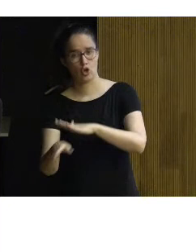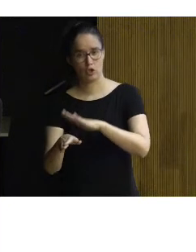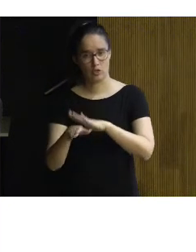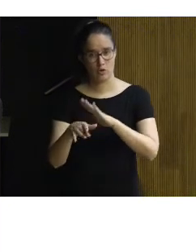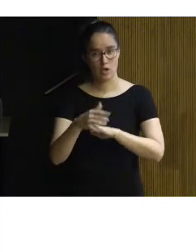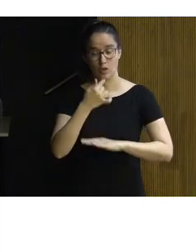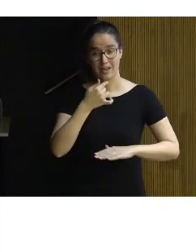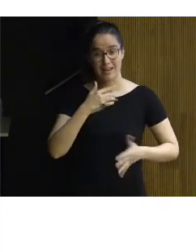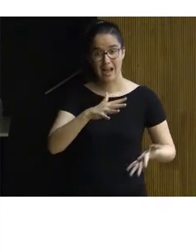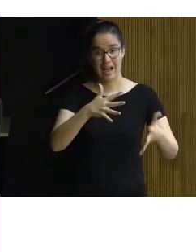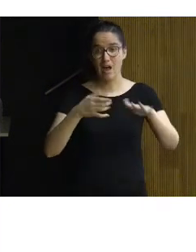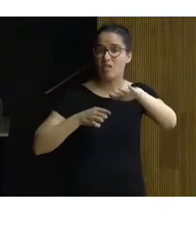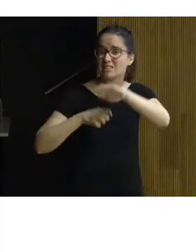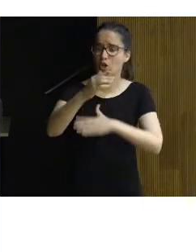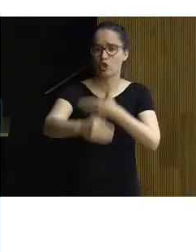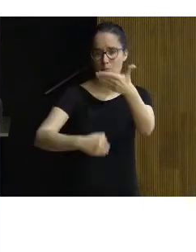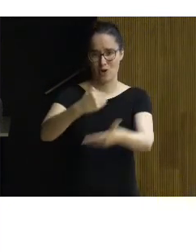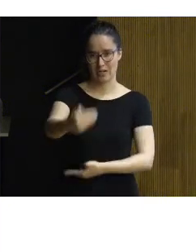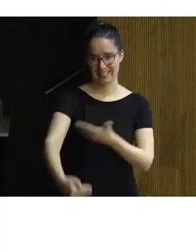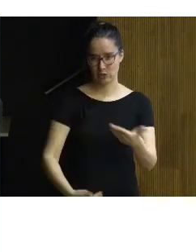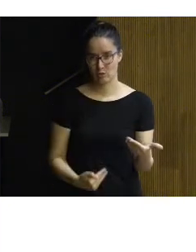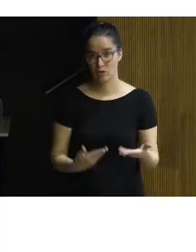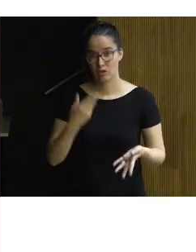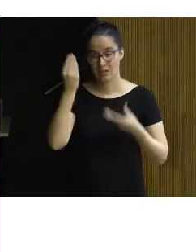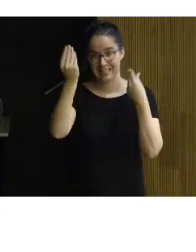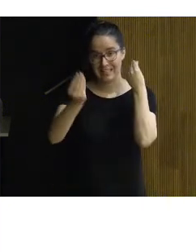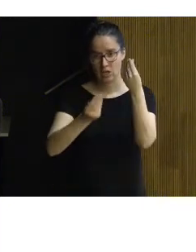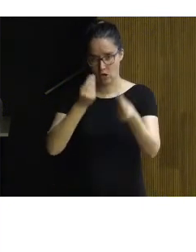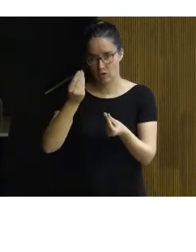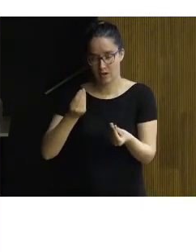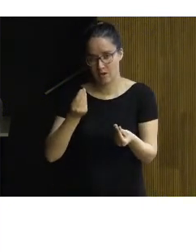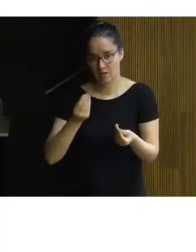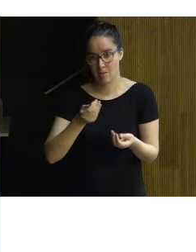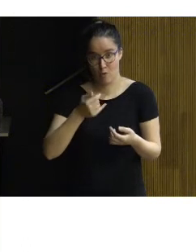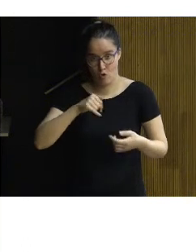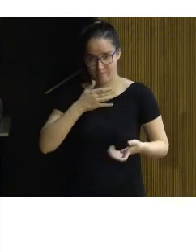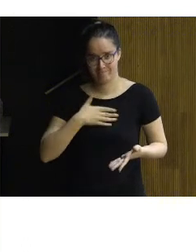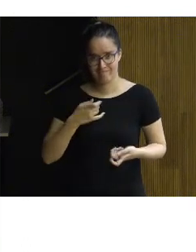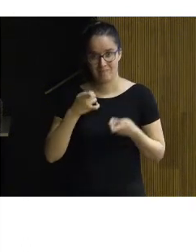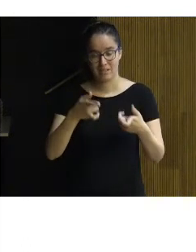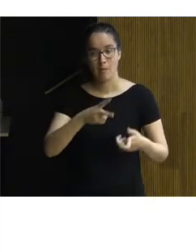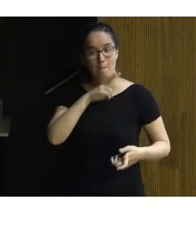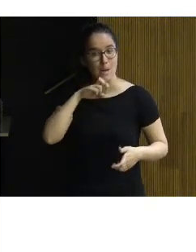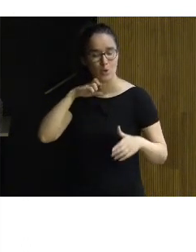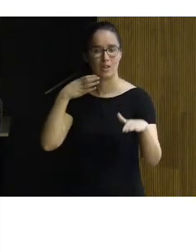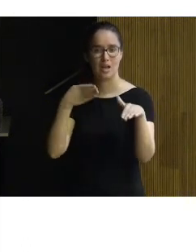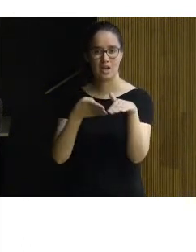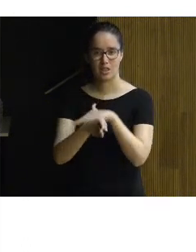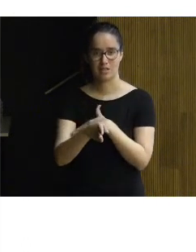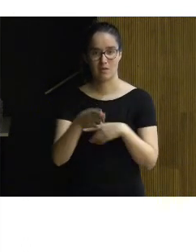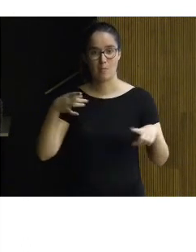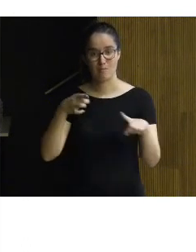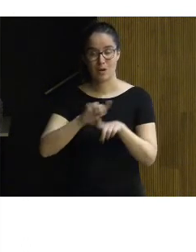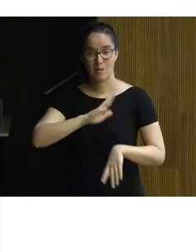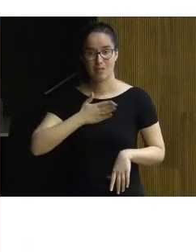constante desarrollo y progreso, que es lo que creo que venimos a aportar hoy aquí, ¿no? Ese valor de la accesibilidad para